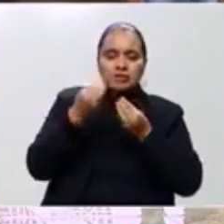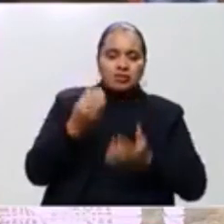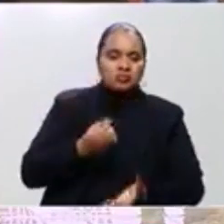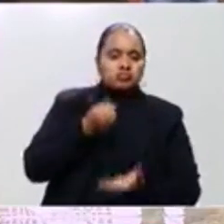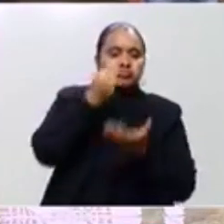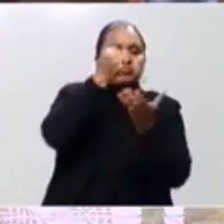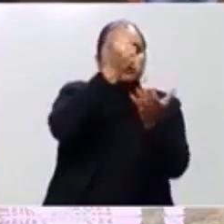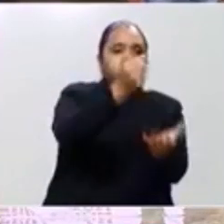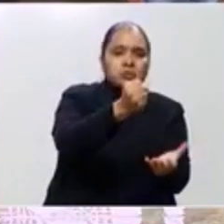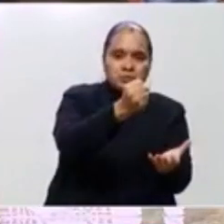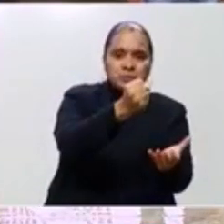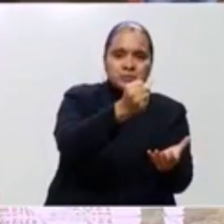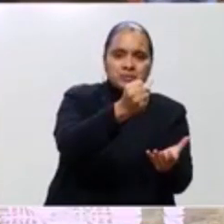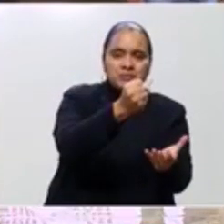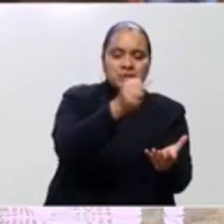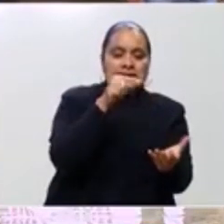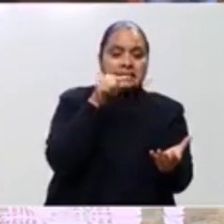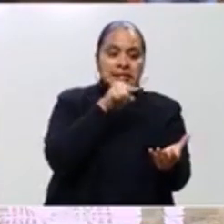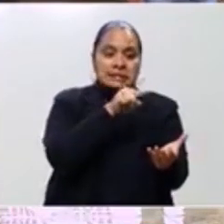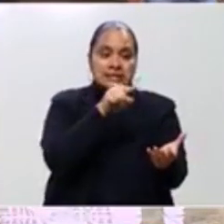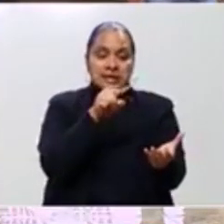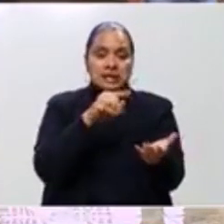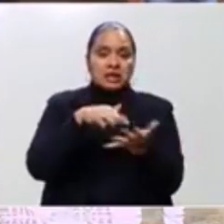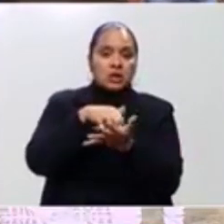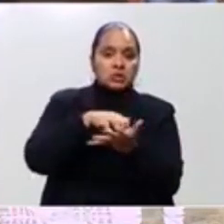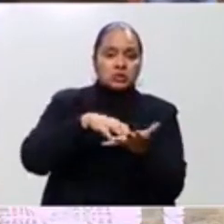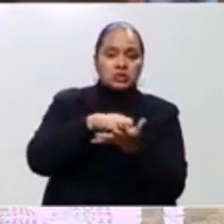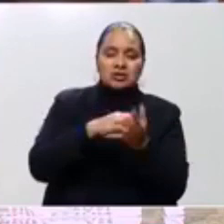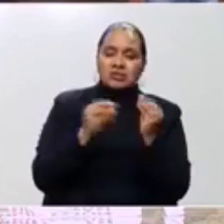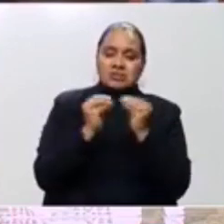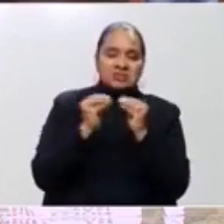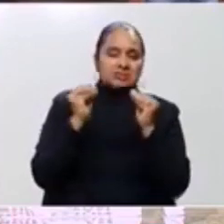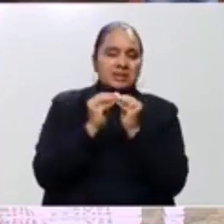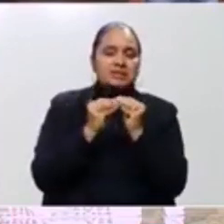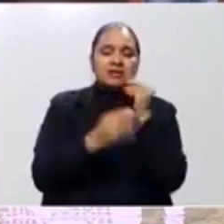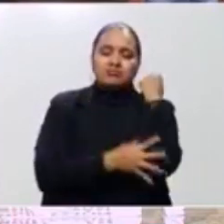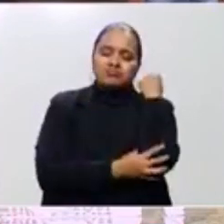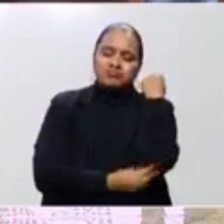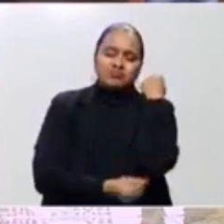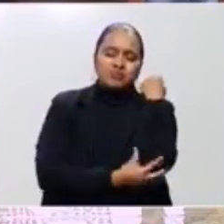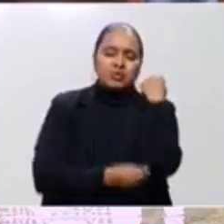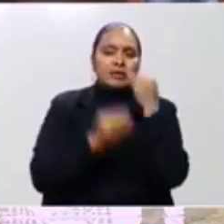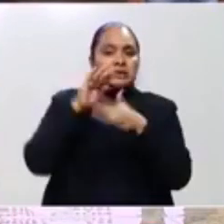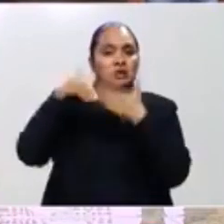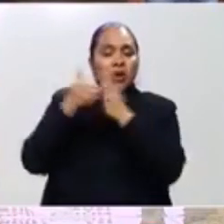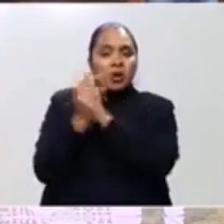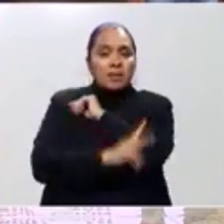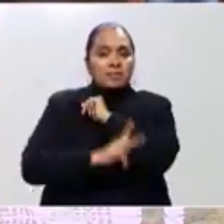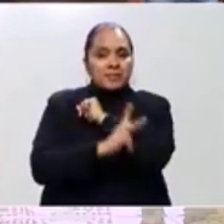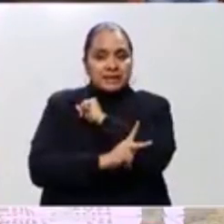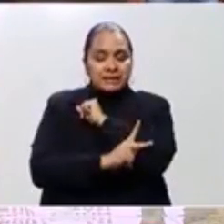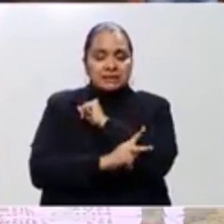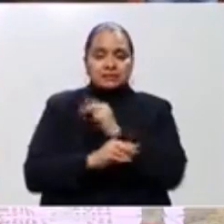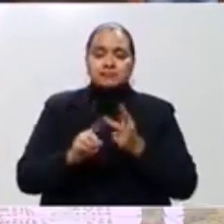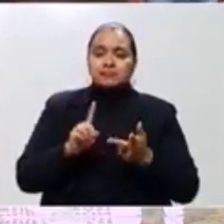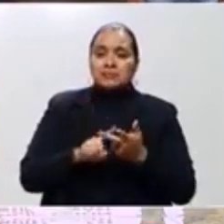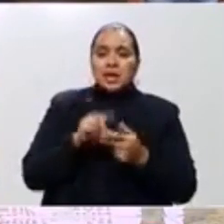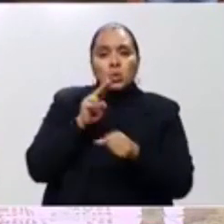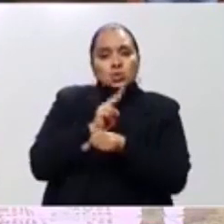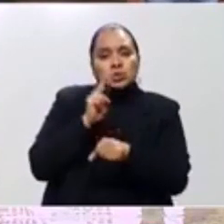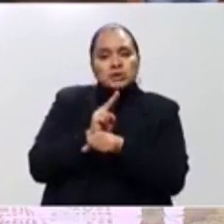considerando a la población más afectada en todo el país, que utiliza